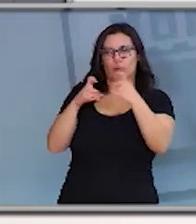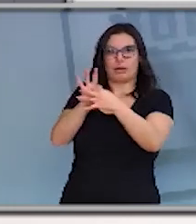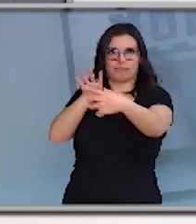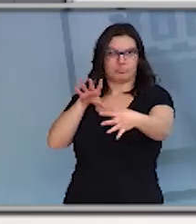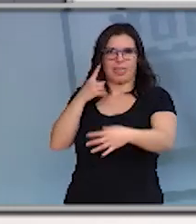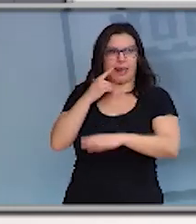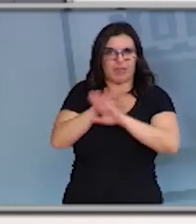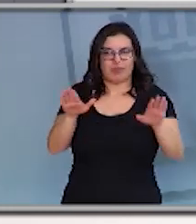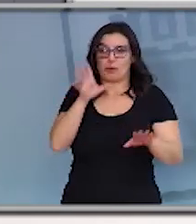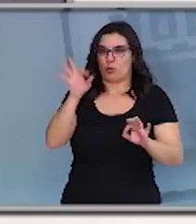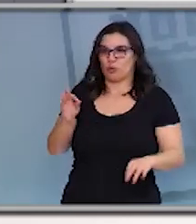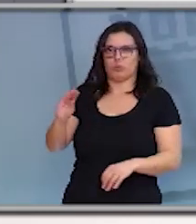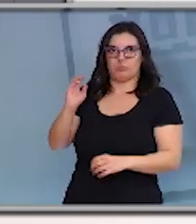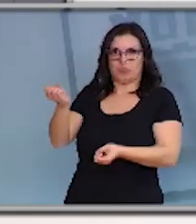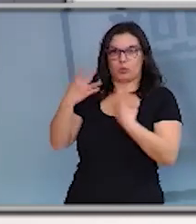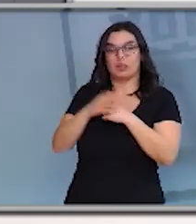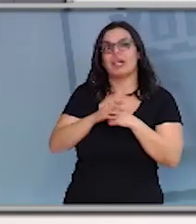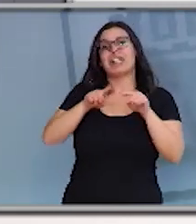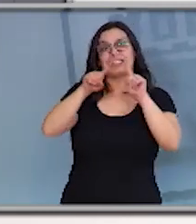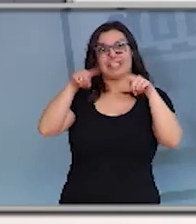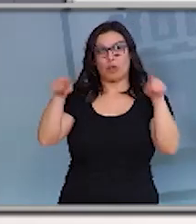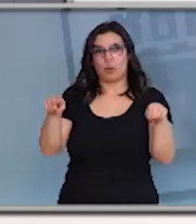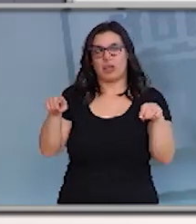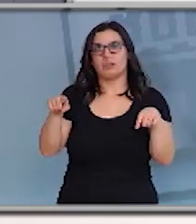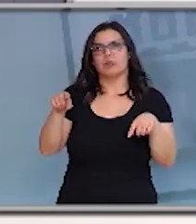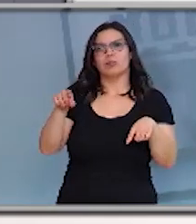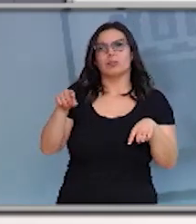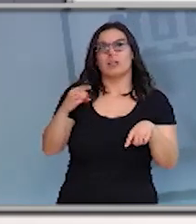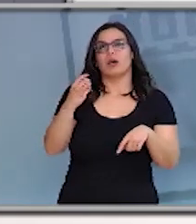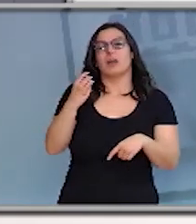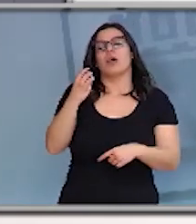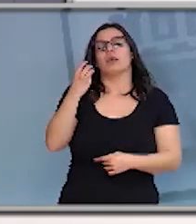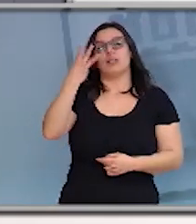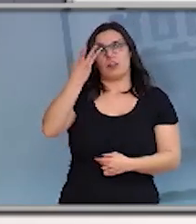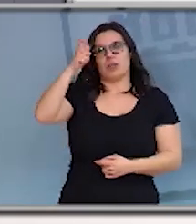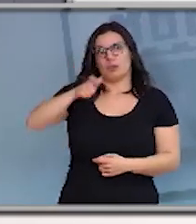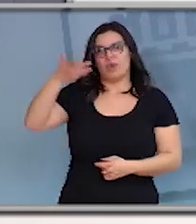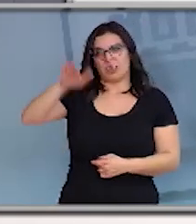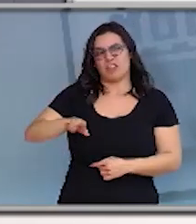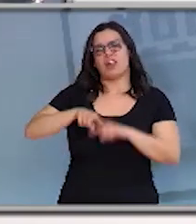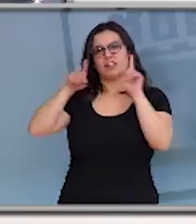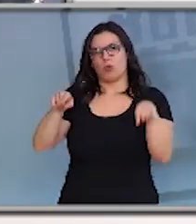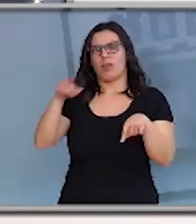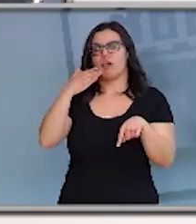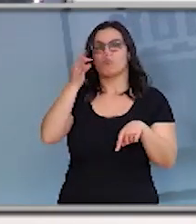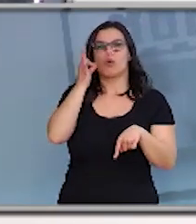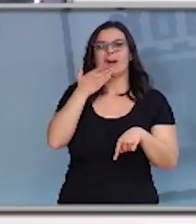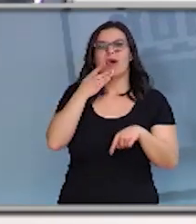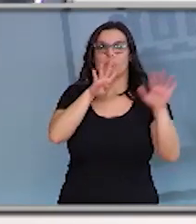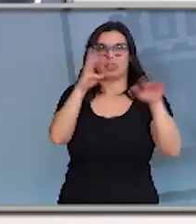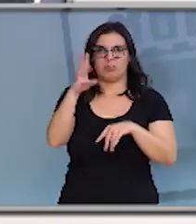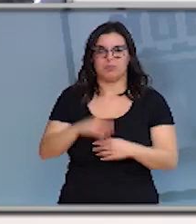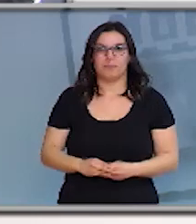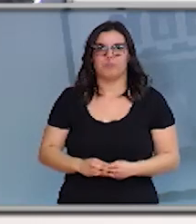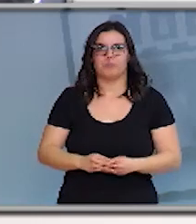me lo acaban de pasar Segovia tiene el tercer fallecimiento en una mujer de 98 años Félix